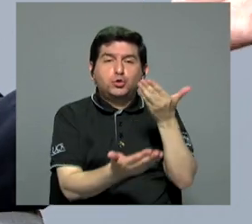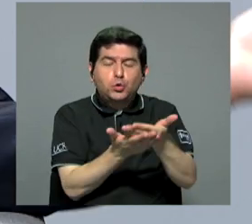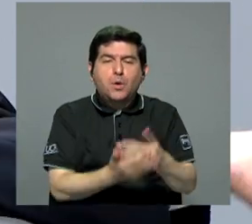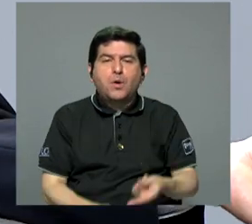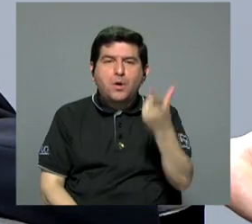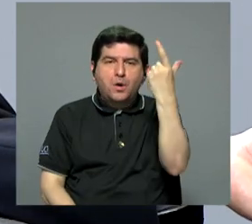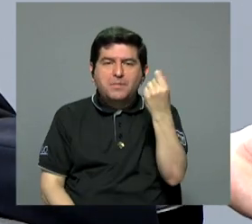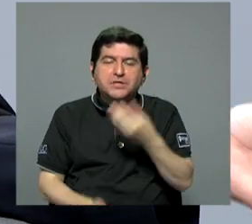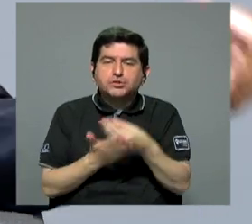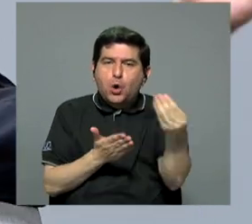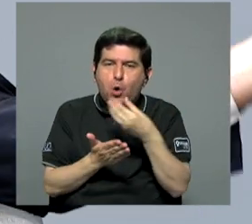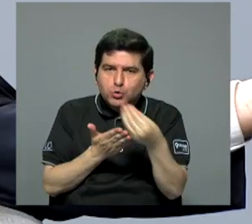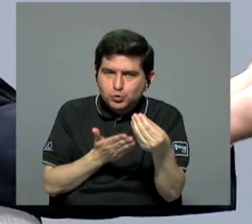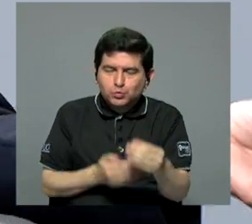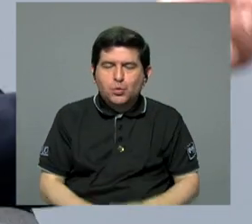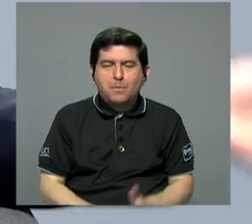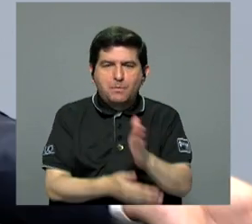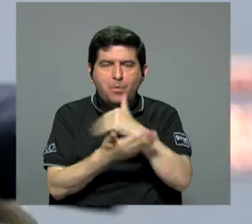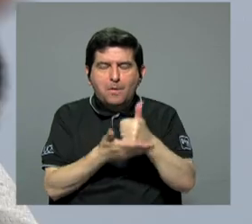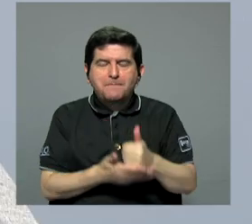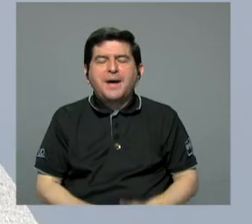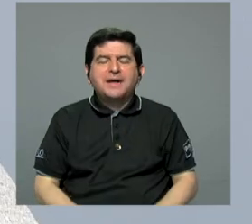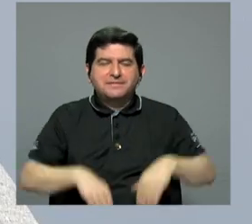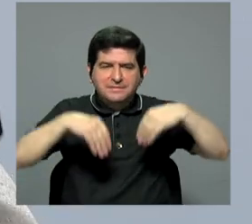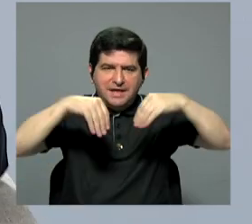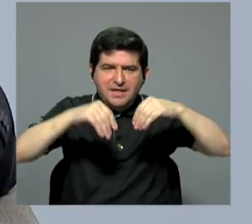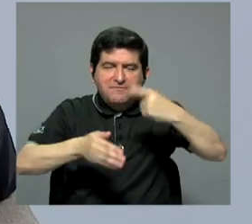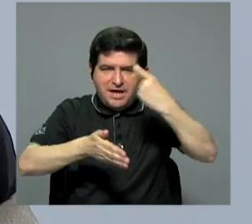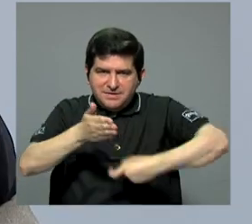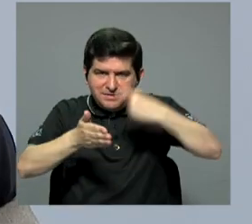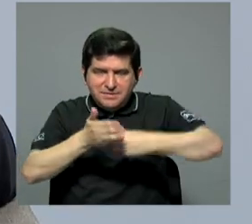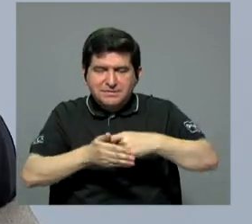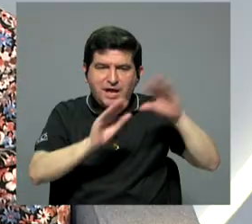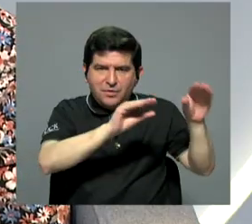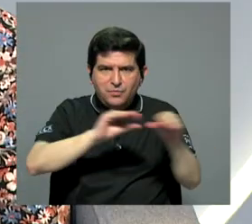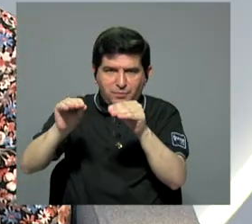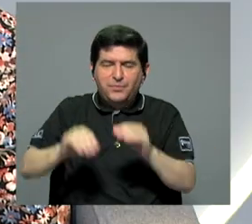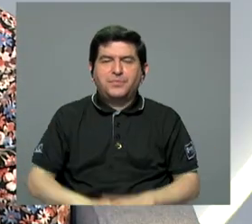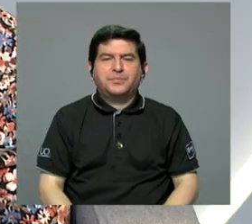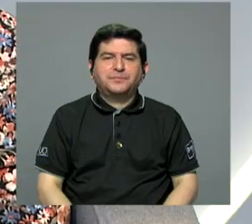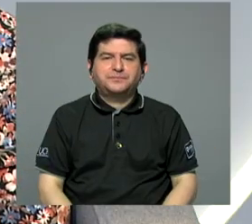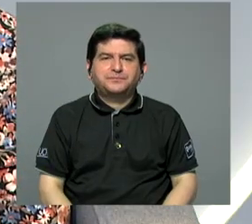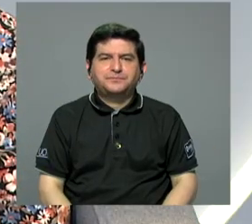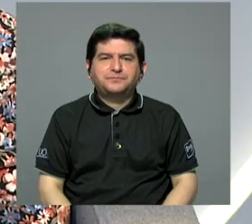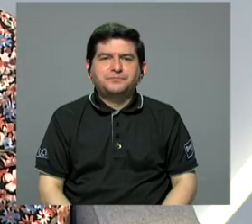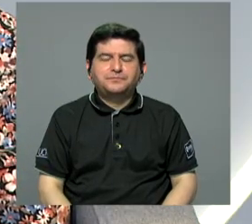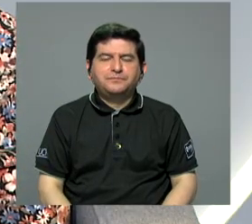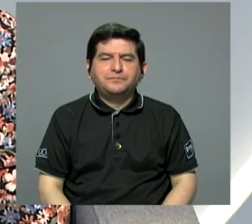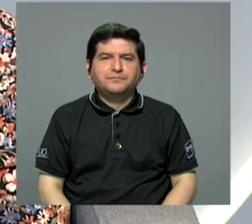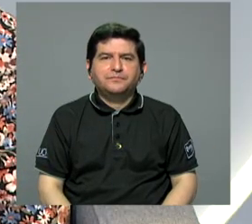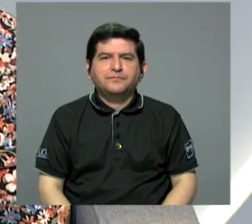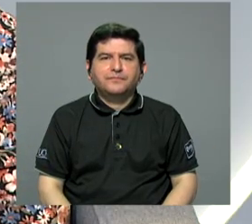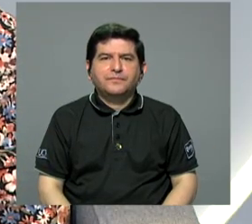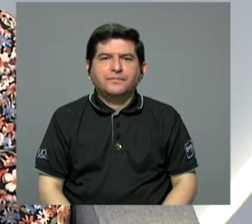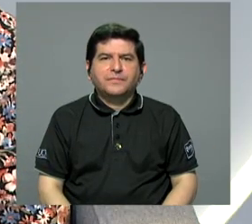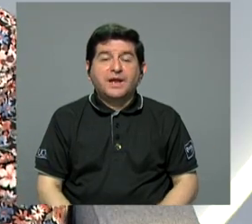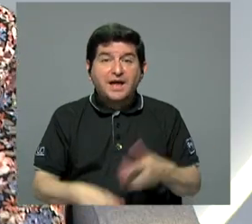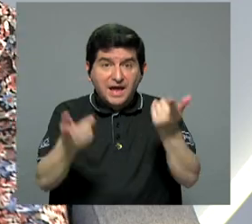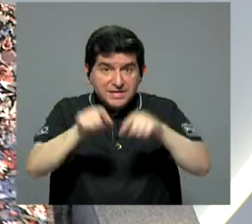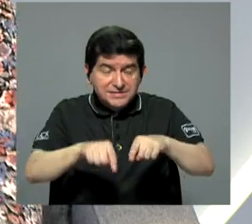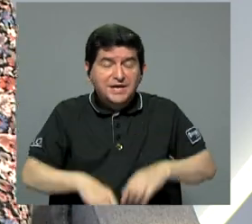que es la pensión consumo, que parte de los impuestos de la venta se trasladen a ese régimen. impuesto de